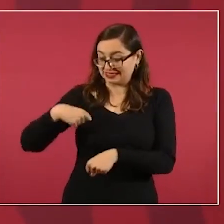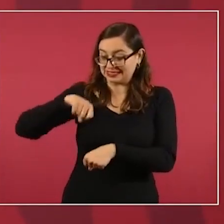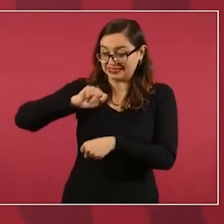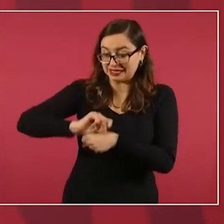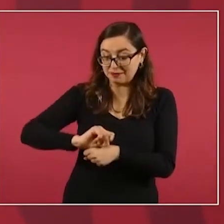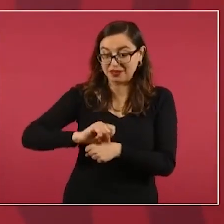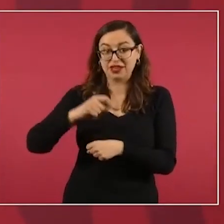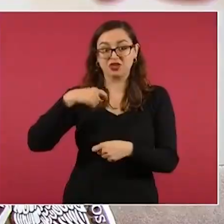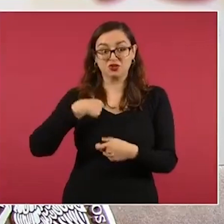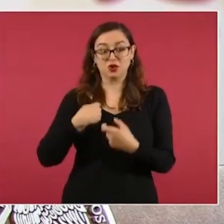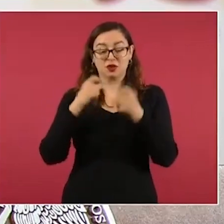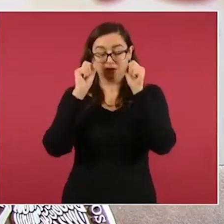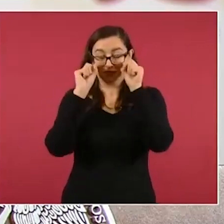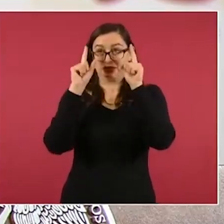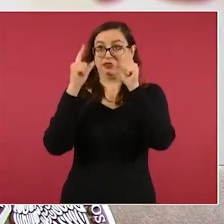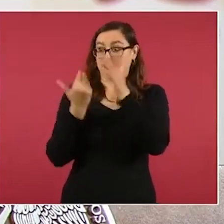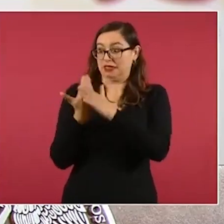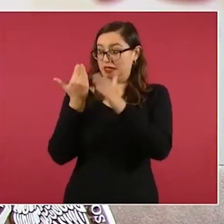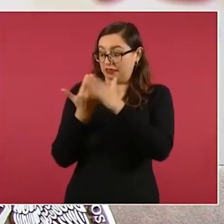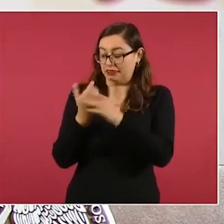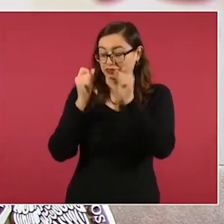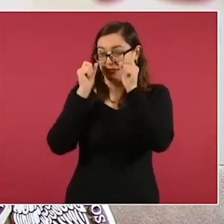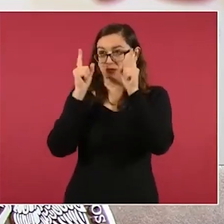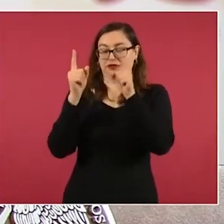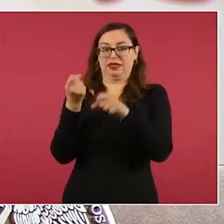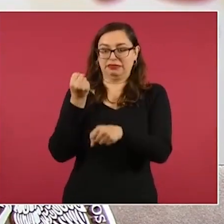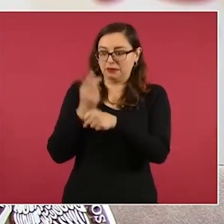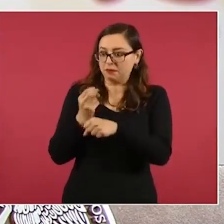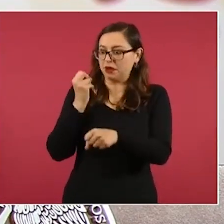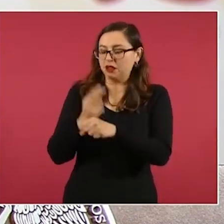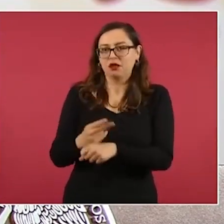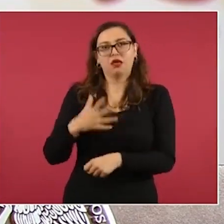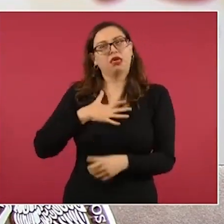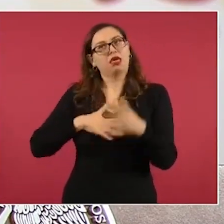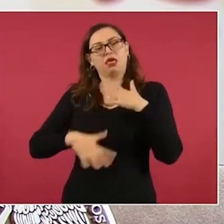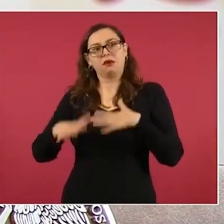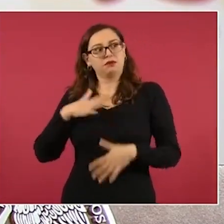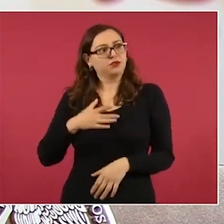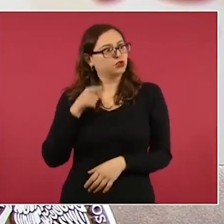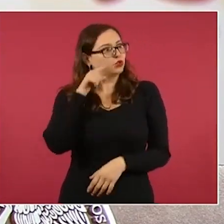dio después de que Cloutier renunciara a su cargo en la Secretaría de Economía.